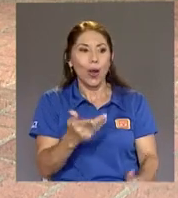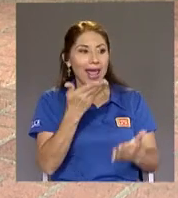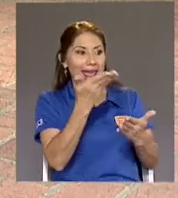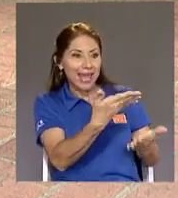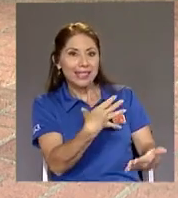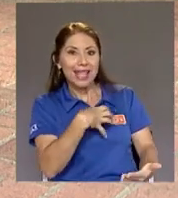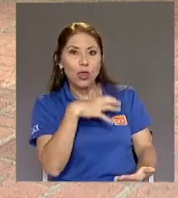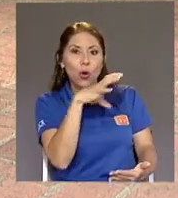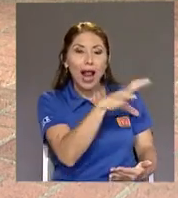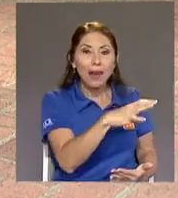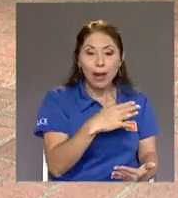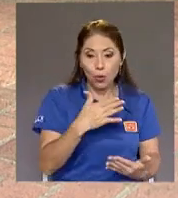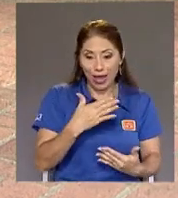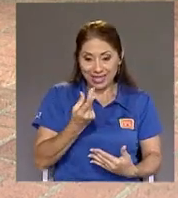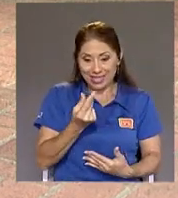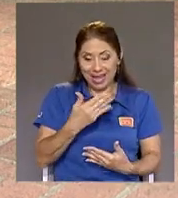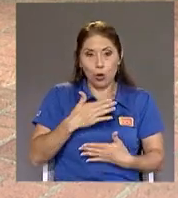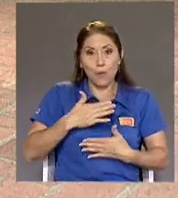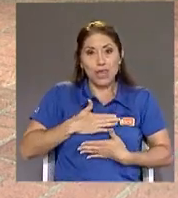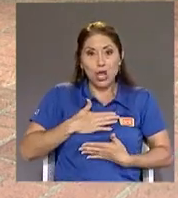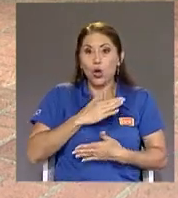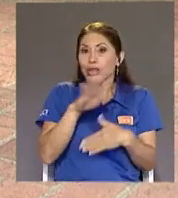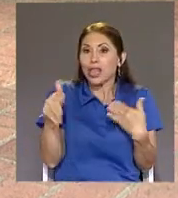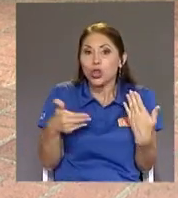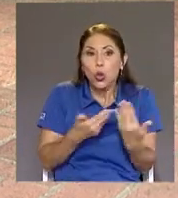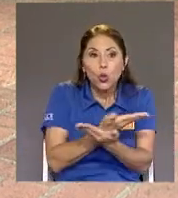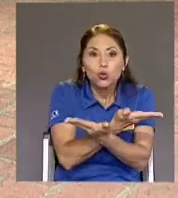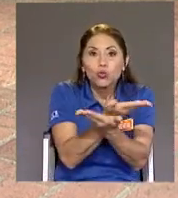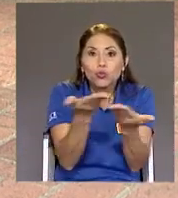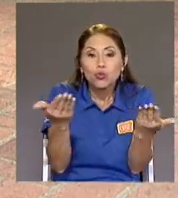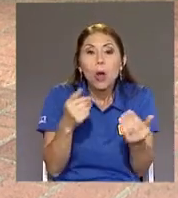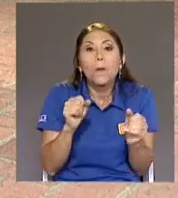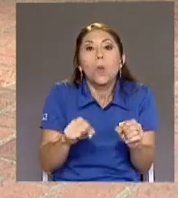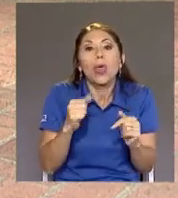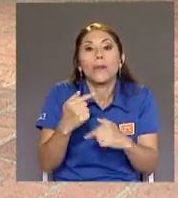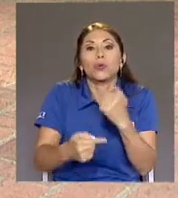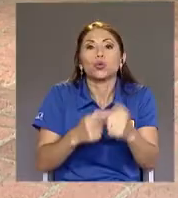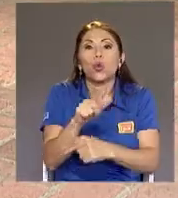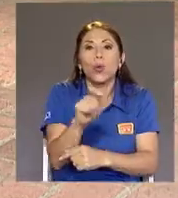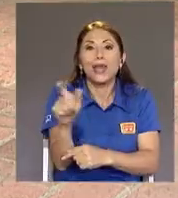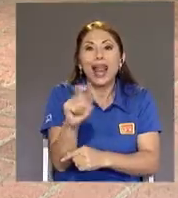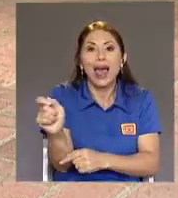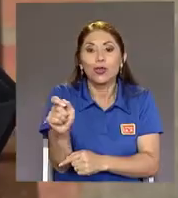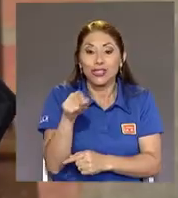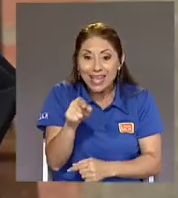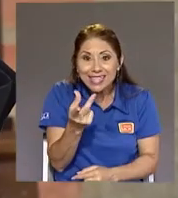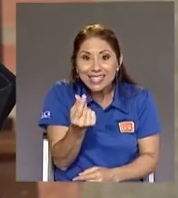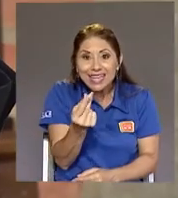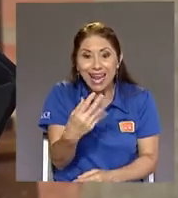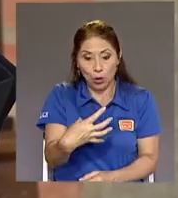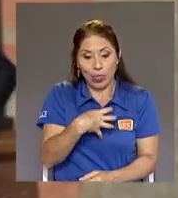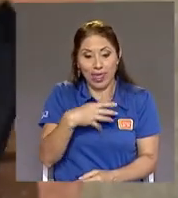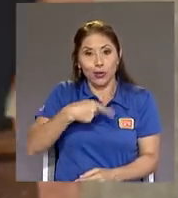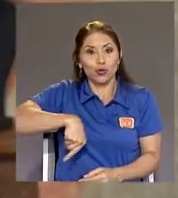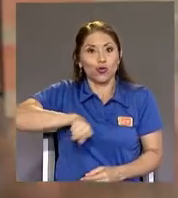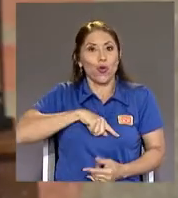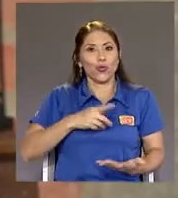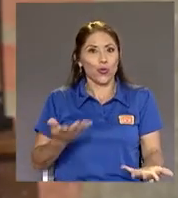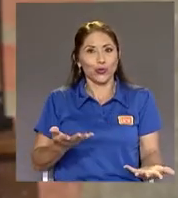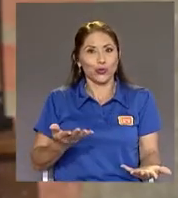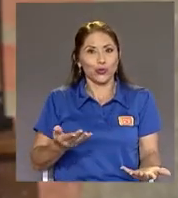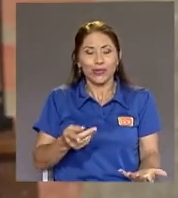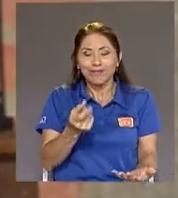Potenciales Jubilados Porque Es el dinero De nosotros Esa es una de esas cosas Que no se entiende No es que las operadoras Las